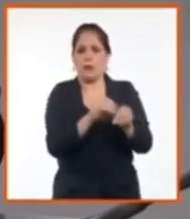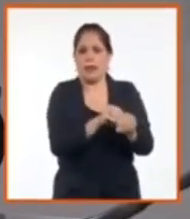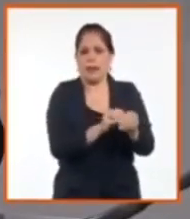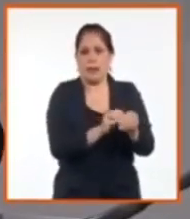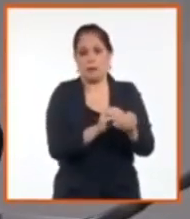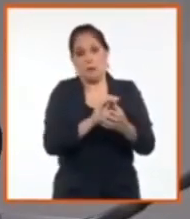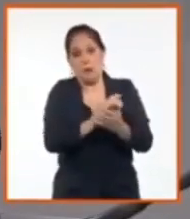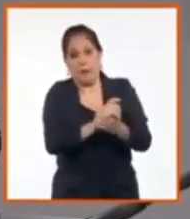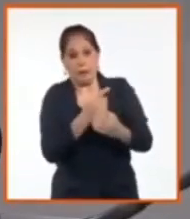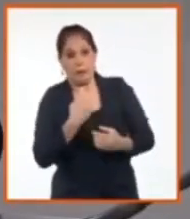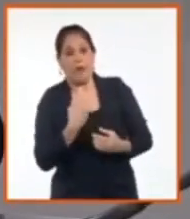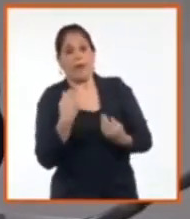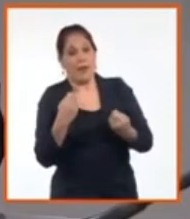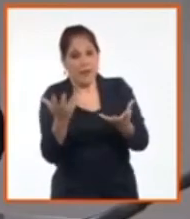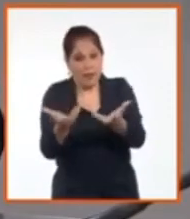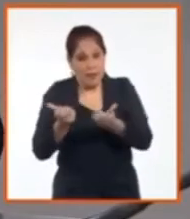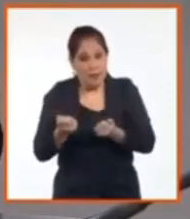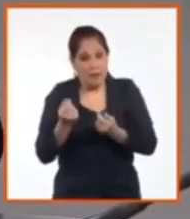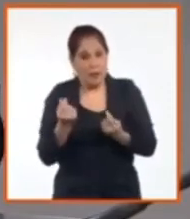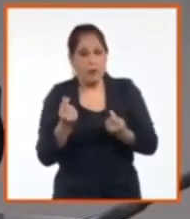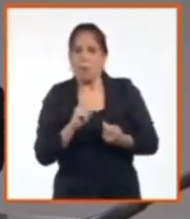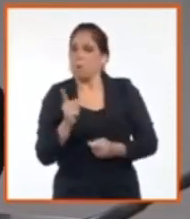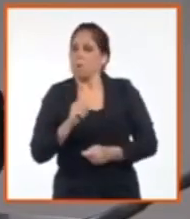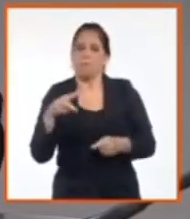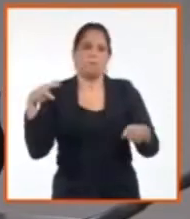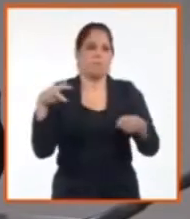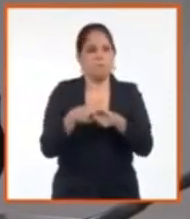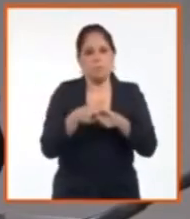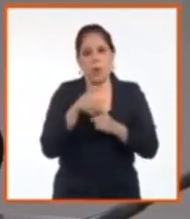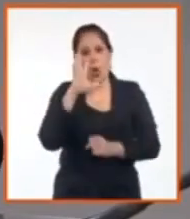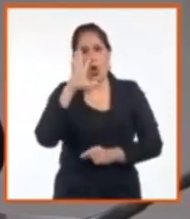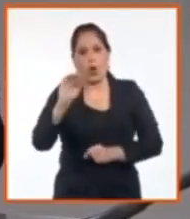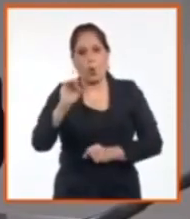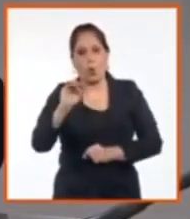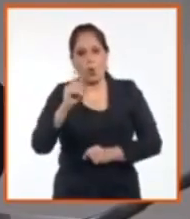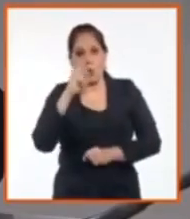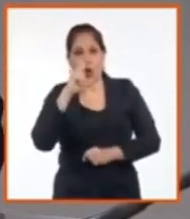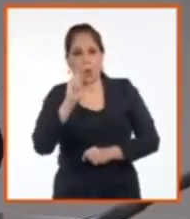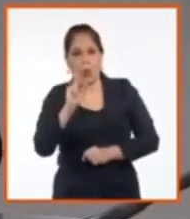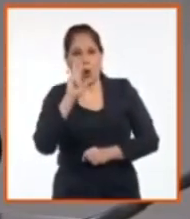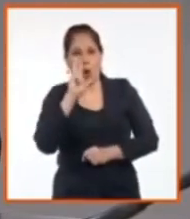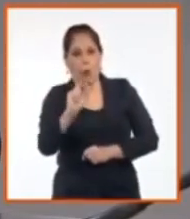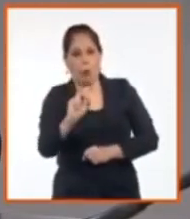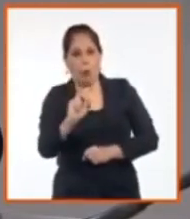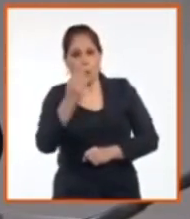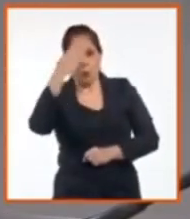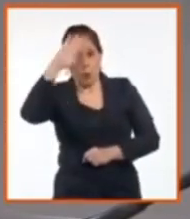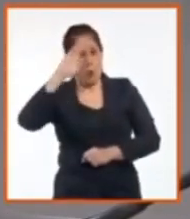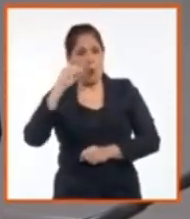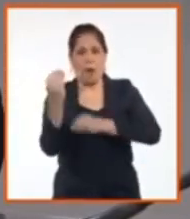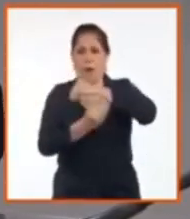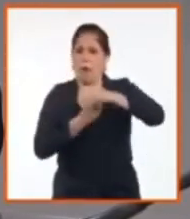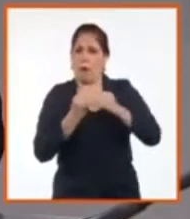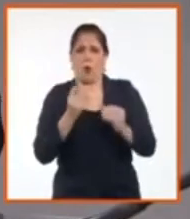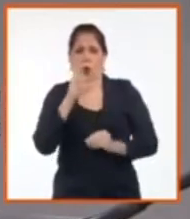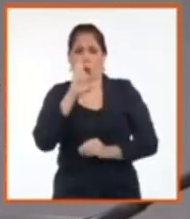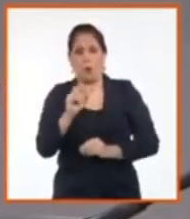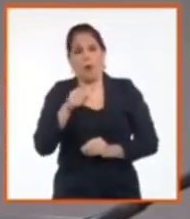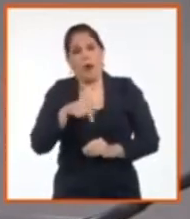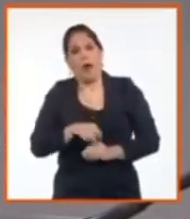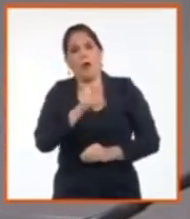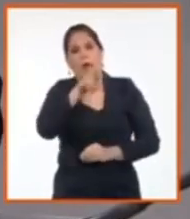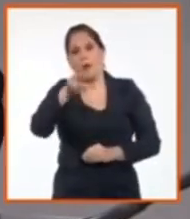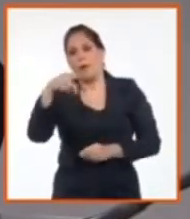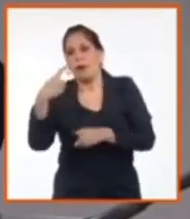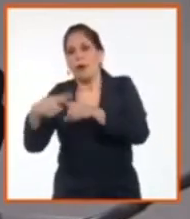comercial nuestro debía recibir el dinero, negó, o sea, a realizar finalmente la transacción y ahora hay que ahora ponerse a buscar. Todo eso